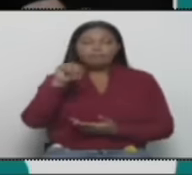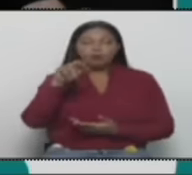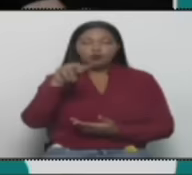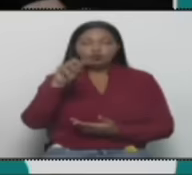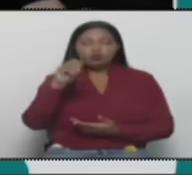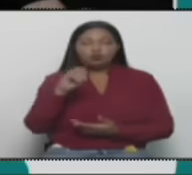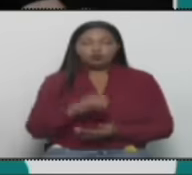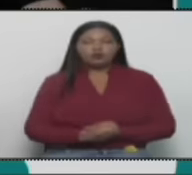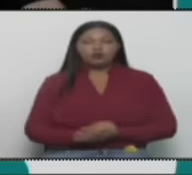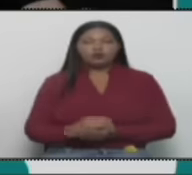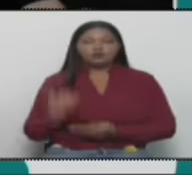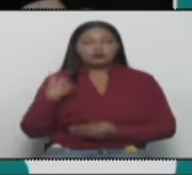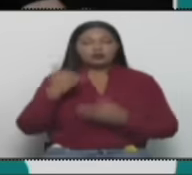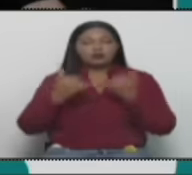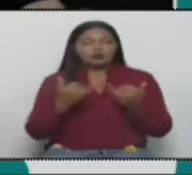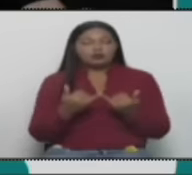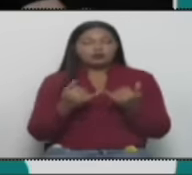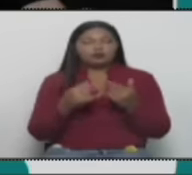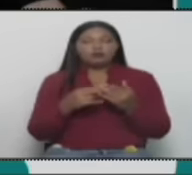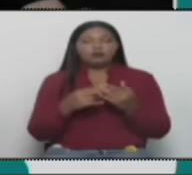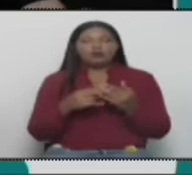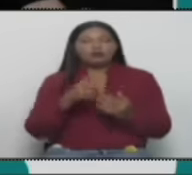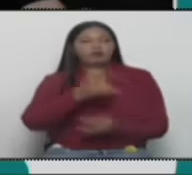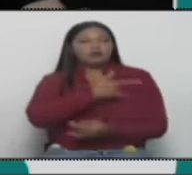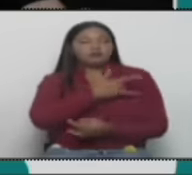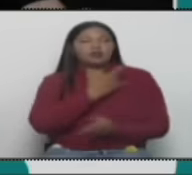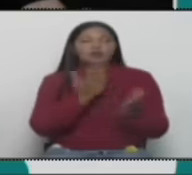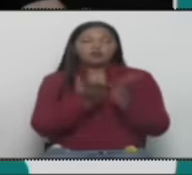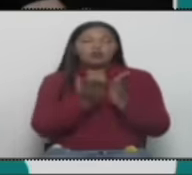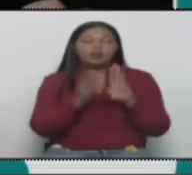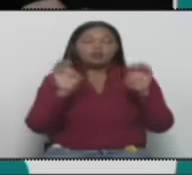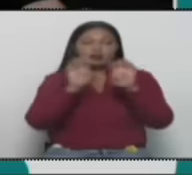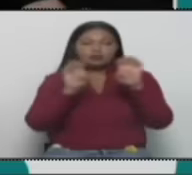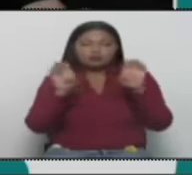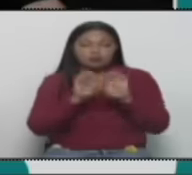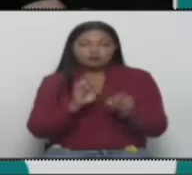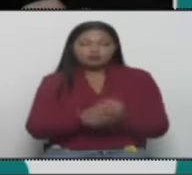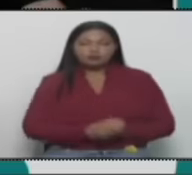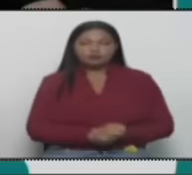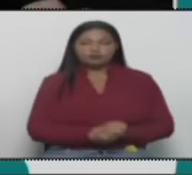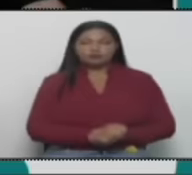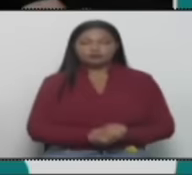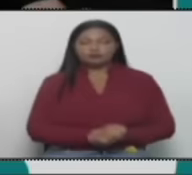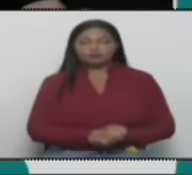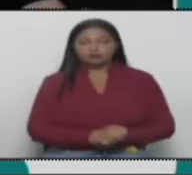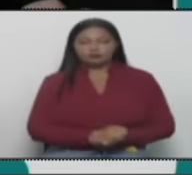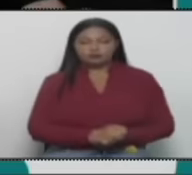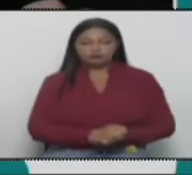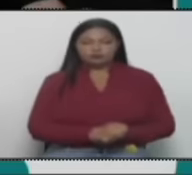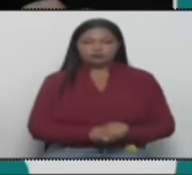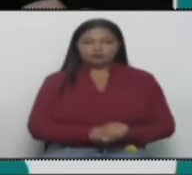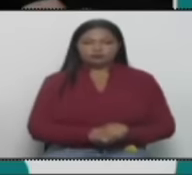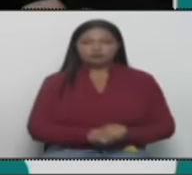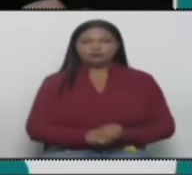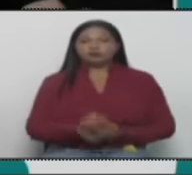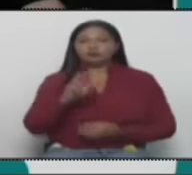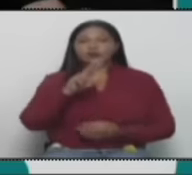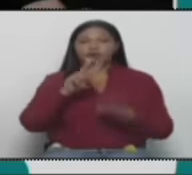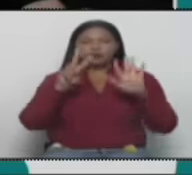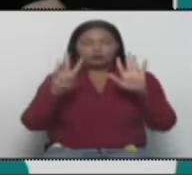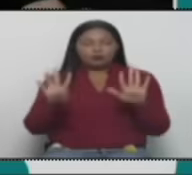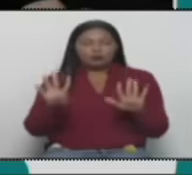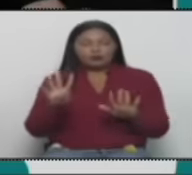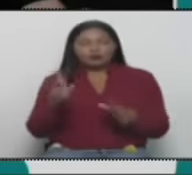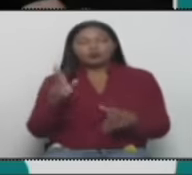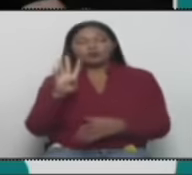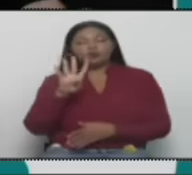dañaron universidades, escuelas de educación, primaria, 34 liceos, centros